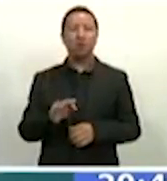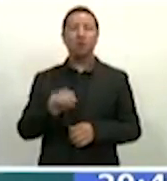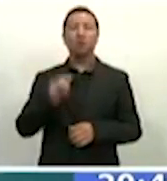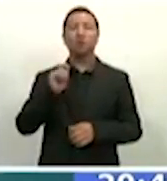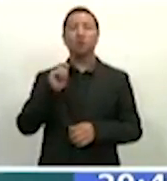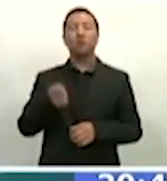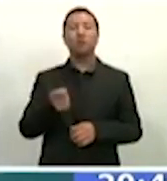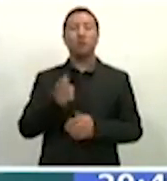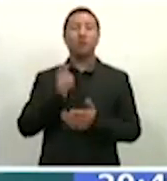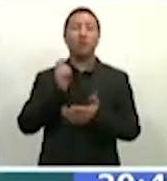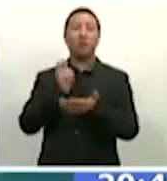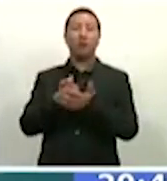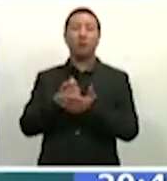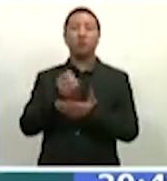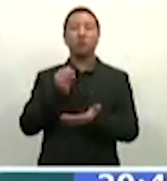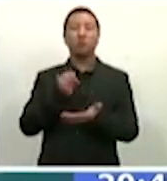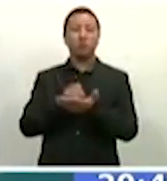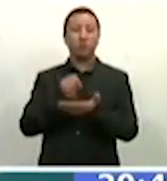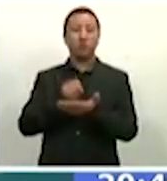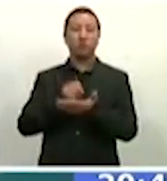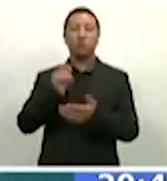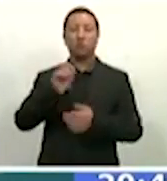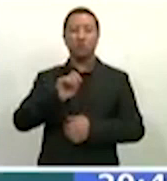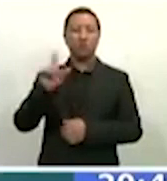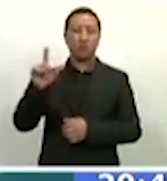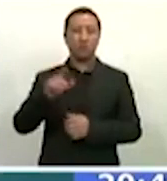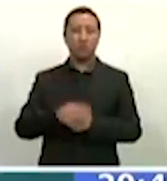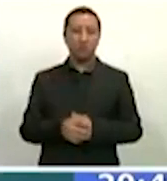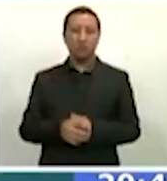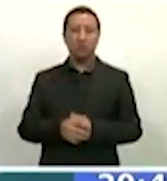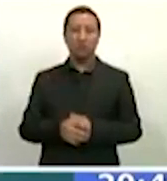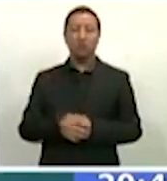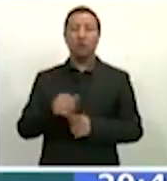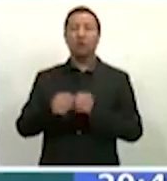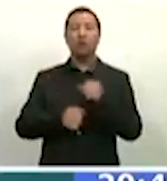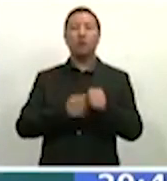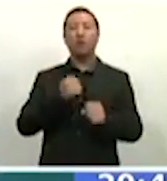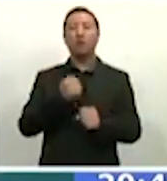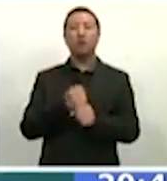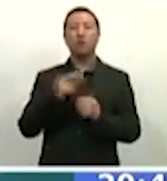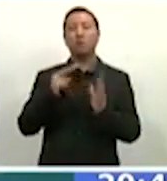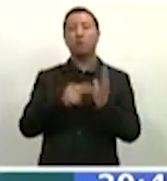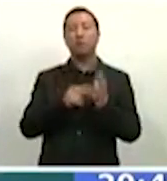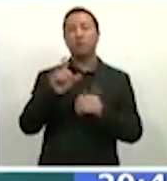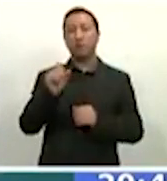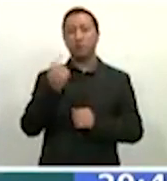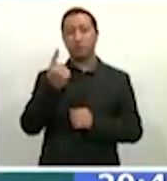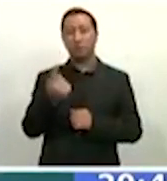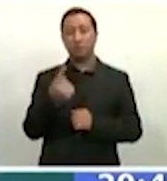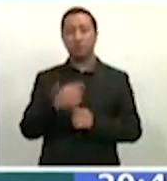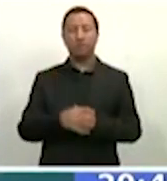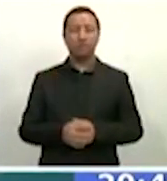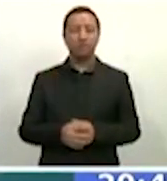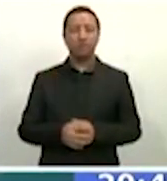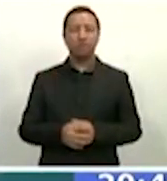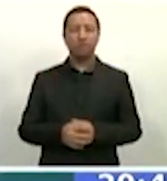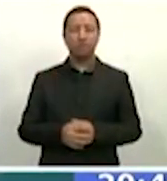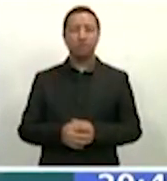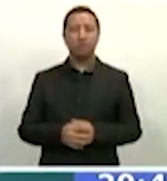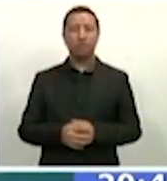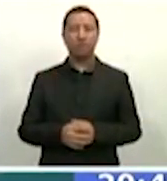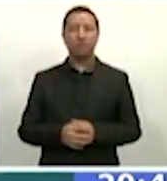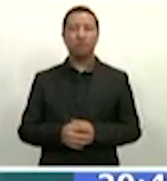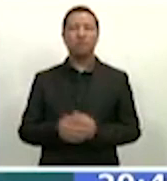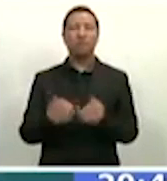del impuesto de libre ejercicio de profesiones durante todo el ejercicio 2021. Y tenemos una serie de